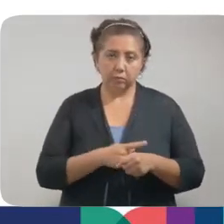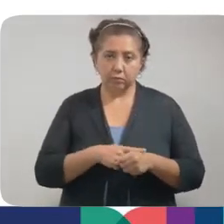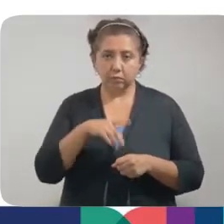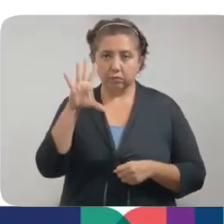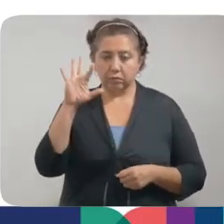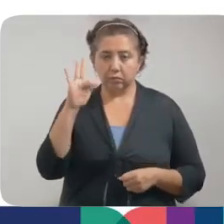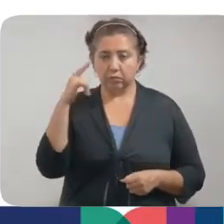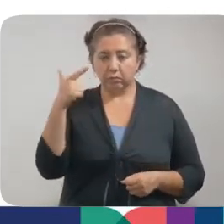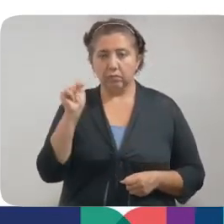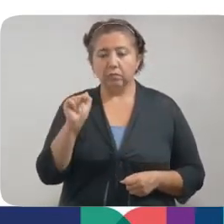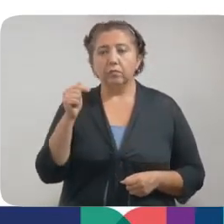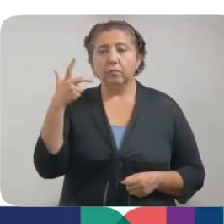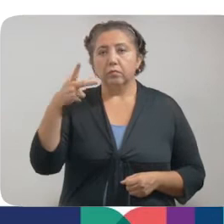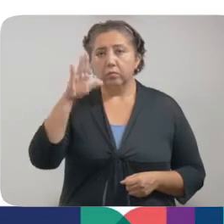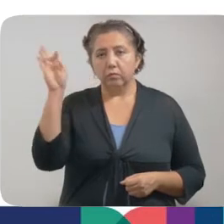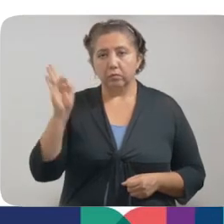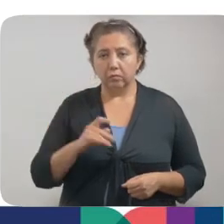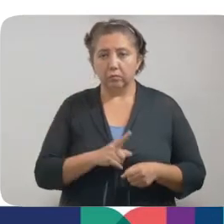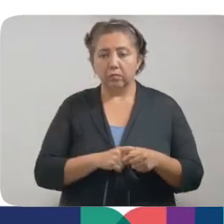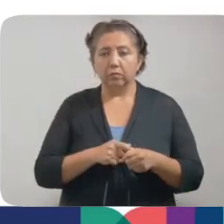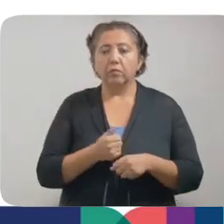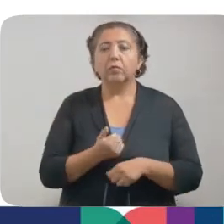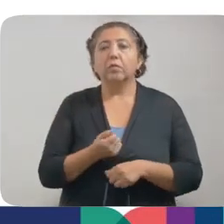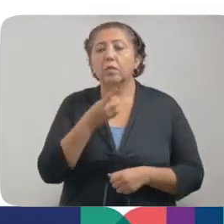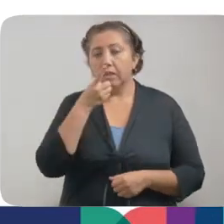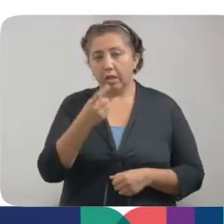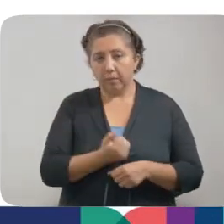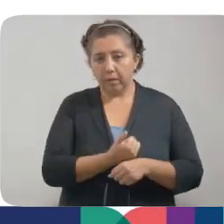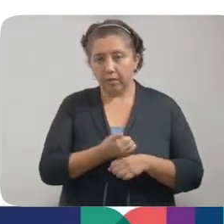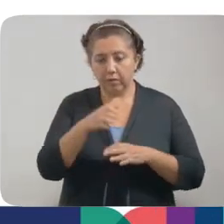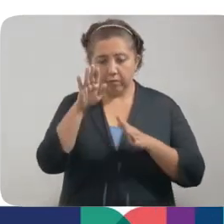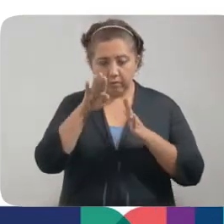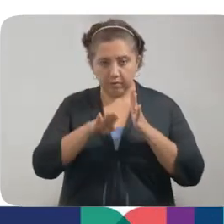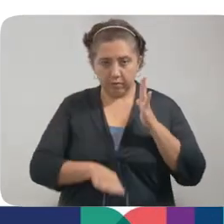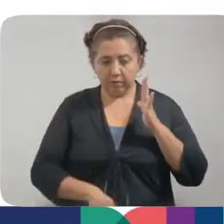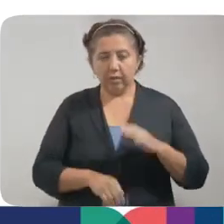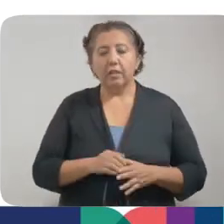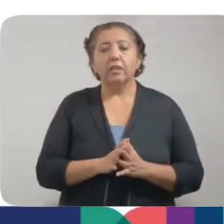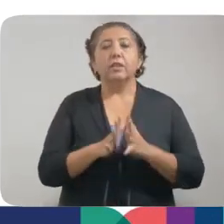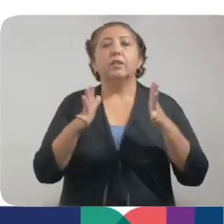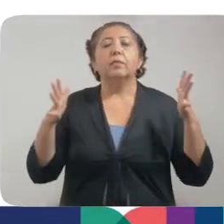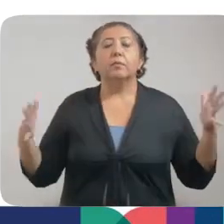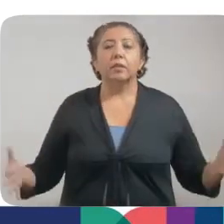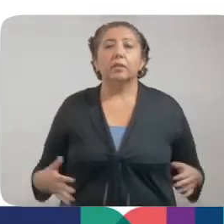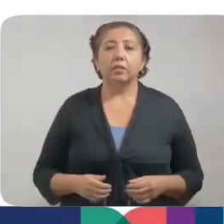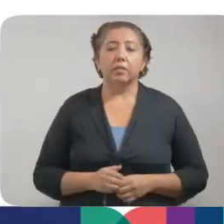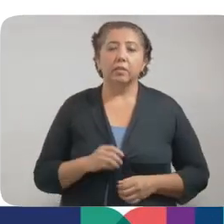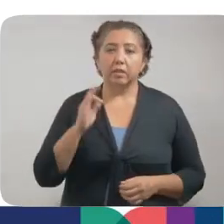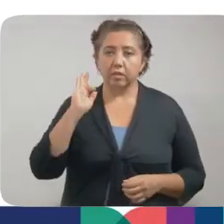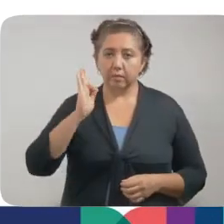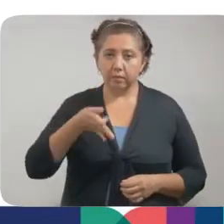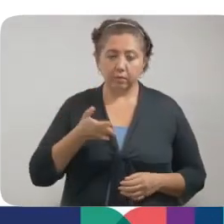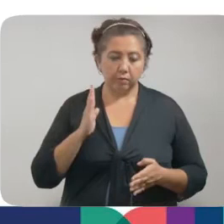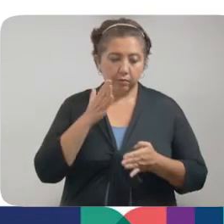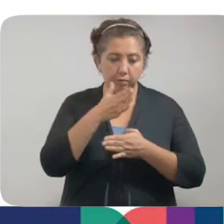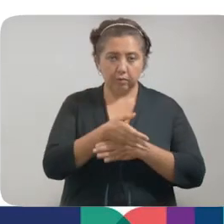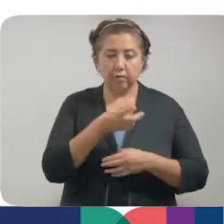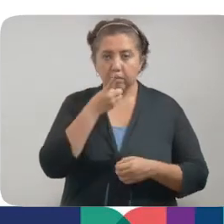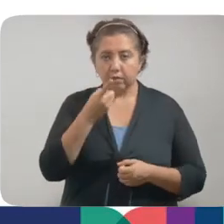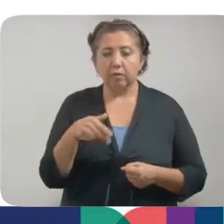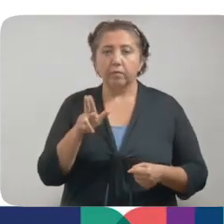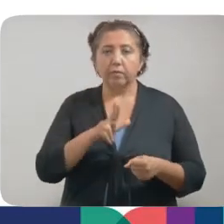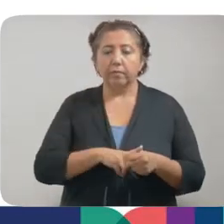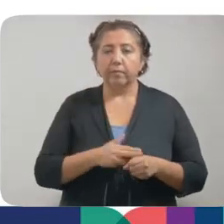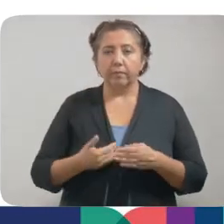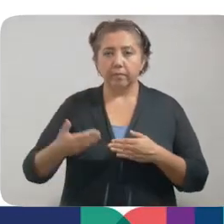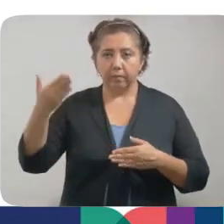47.8% y está en color amarillo y en descenso. El incremento en las admisiones hospitalarias de la semana con